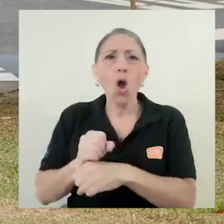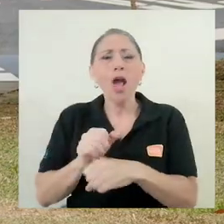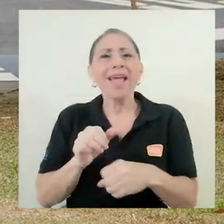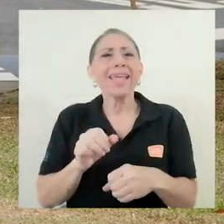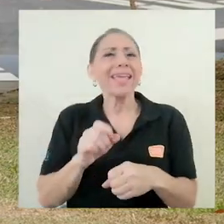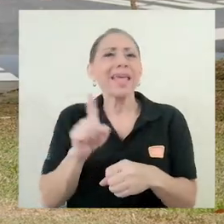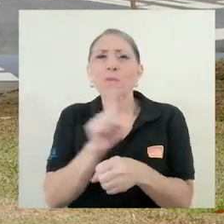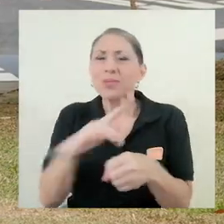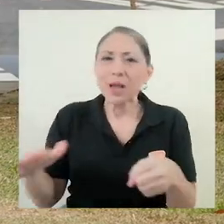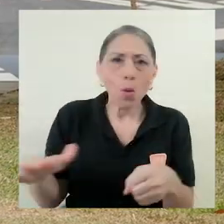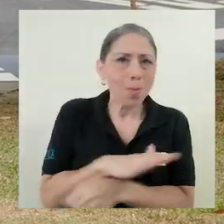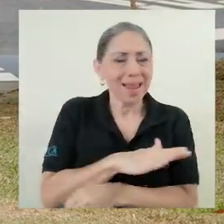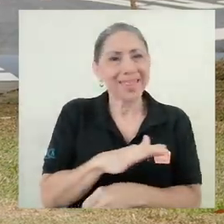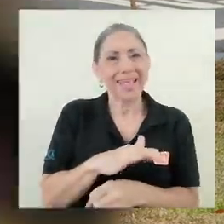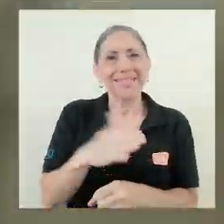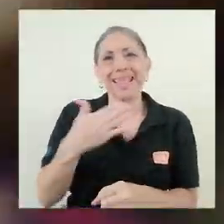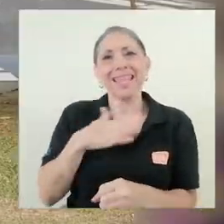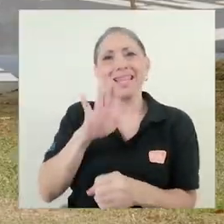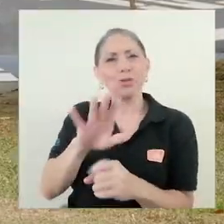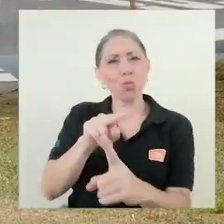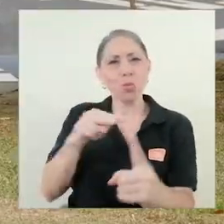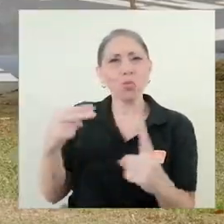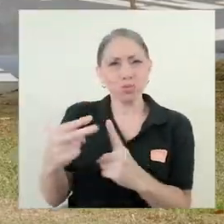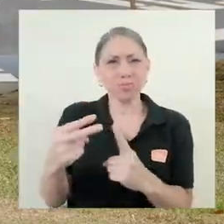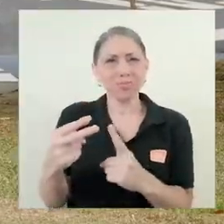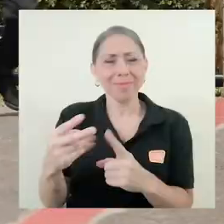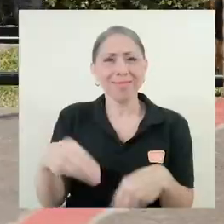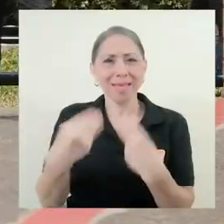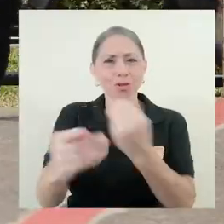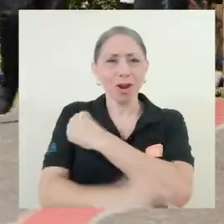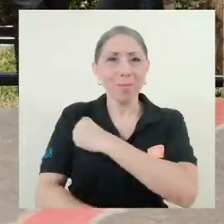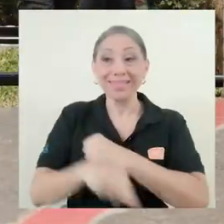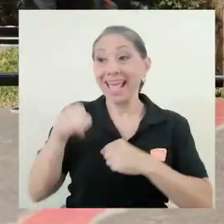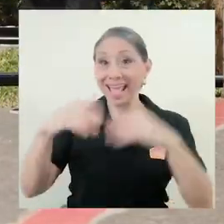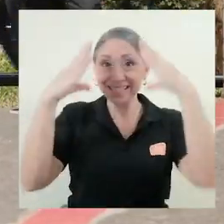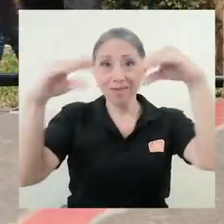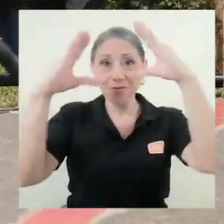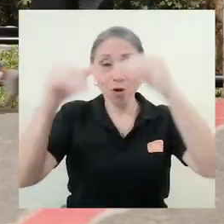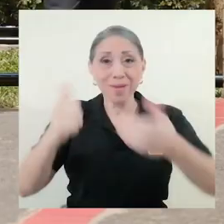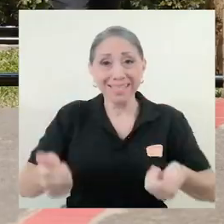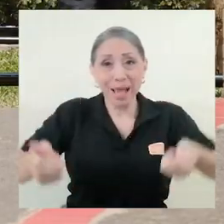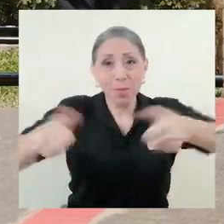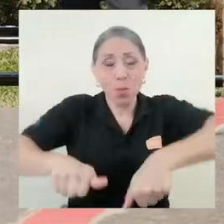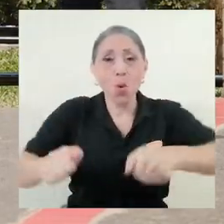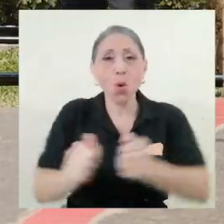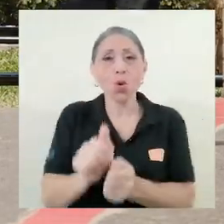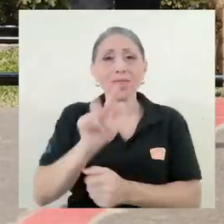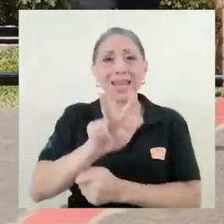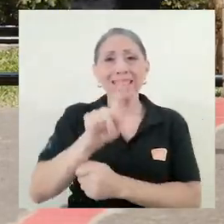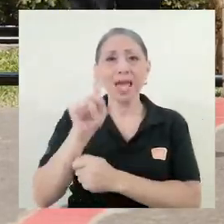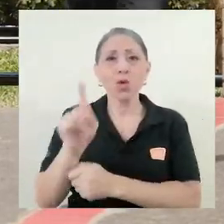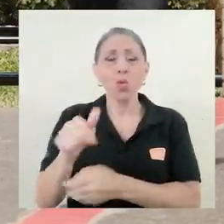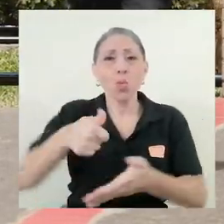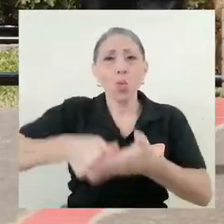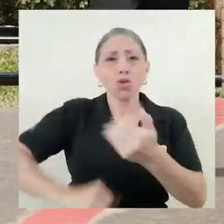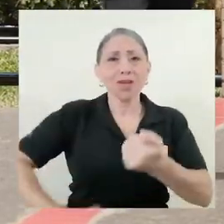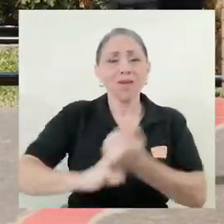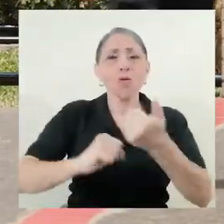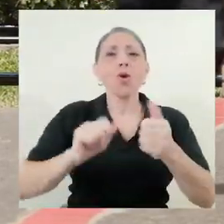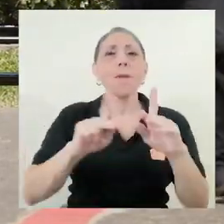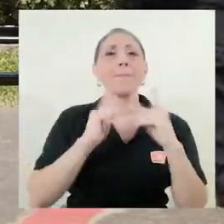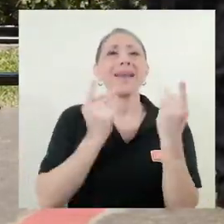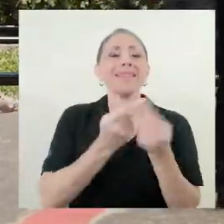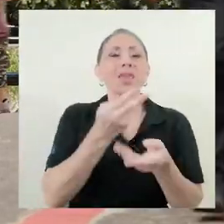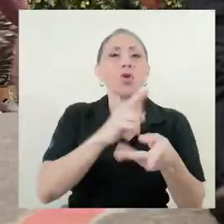de sus aportes al país. El informe se aprobó con 31 votos a favor de los partidos Restauración